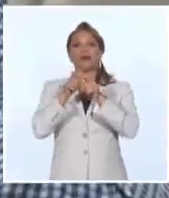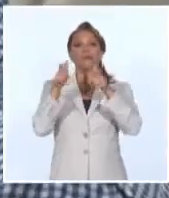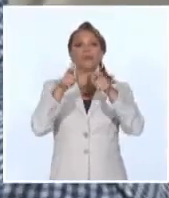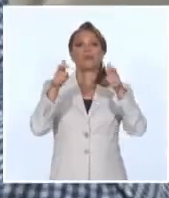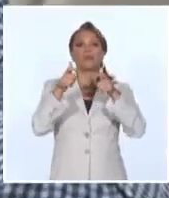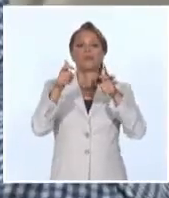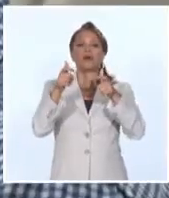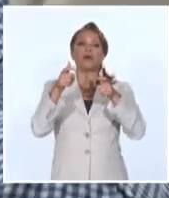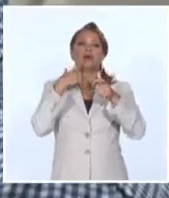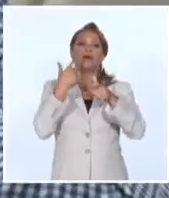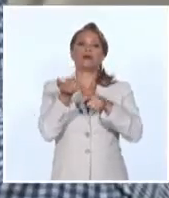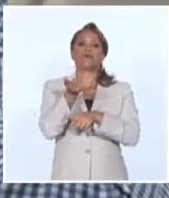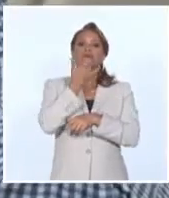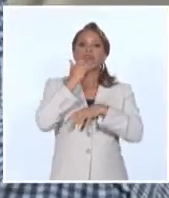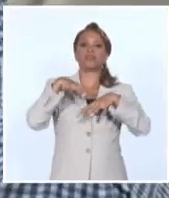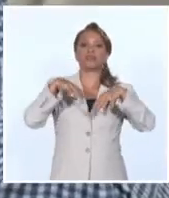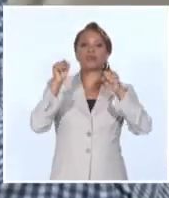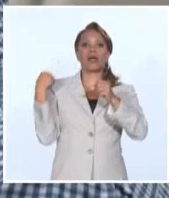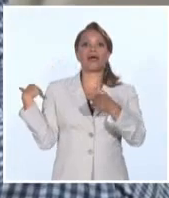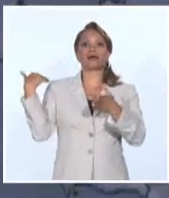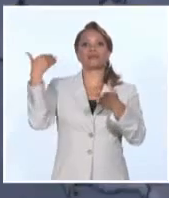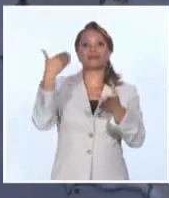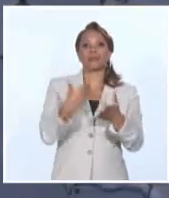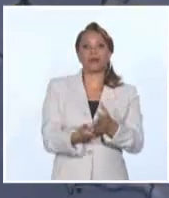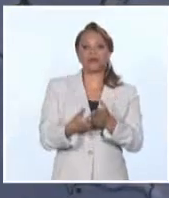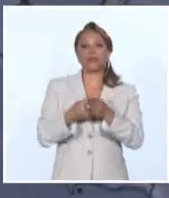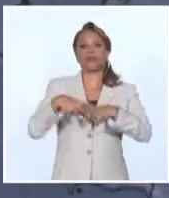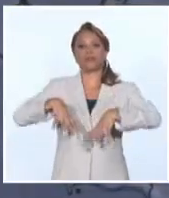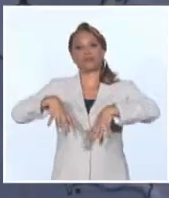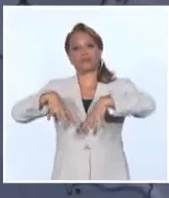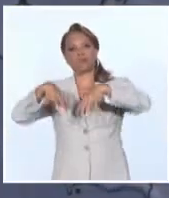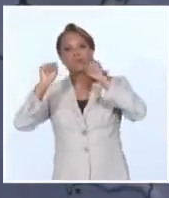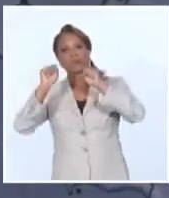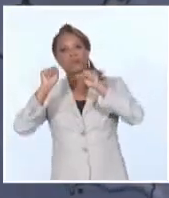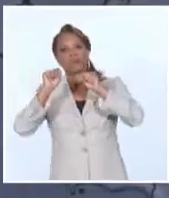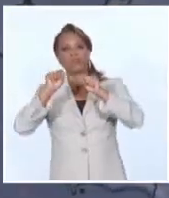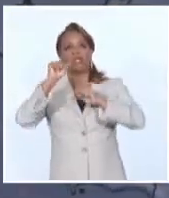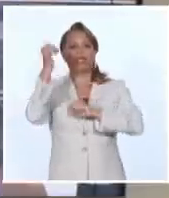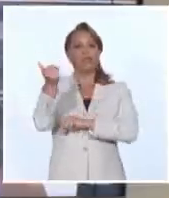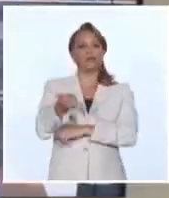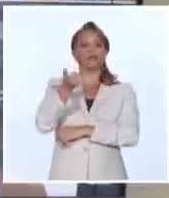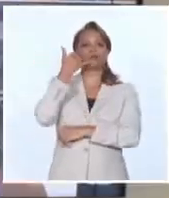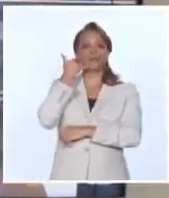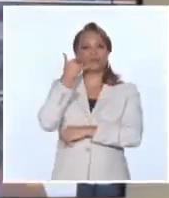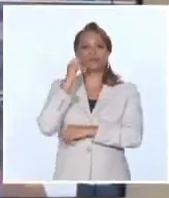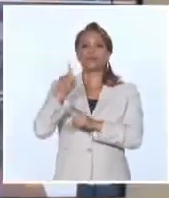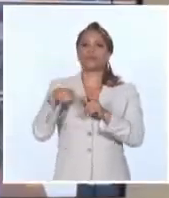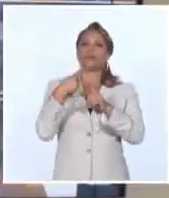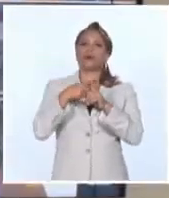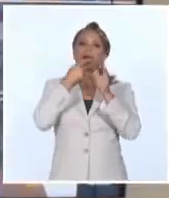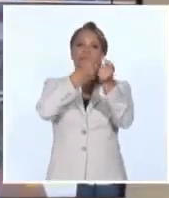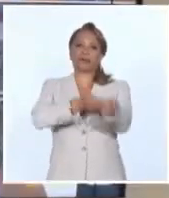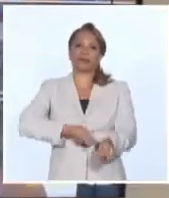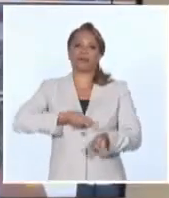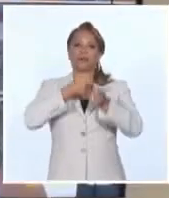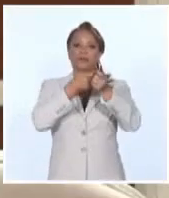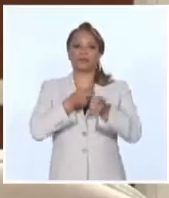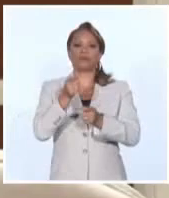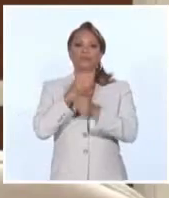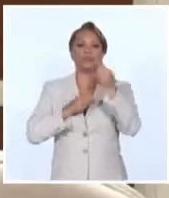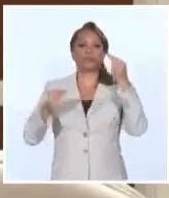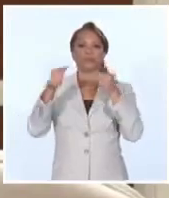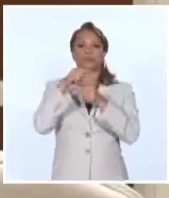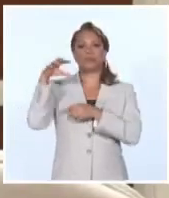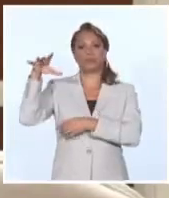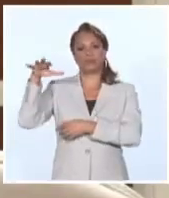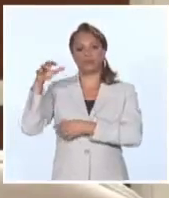negativos se aprecian hasta el momento en el servicio eléctrico, las telecomunicaciones y la agricultura, particularmente en Pinal de Río.